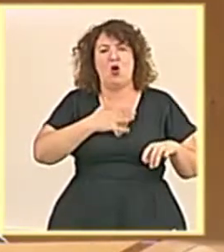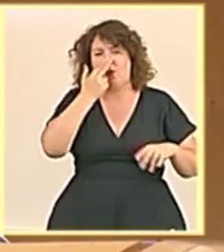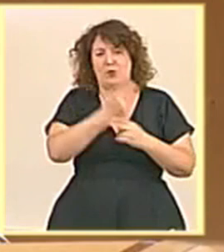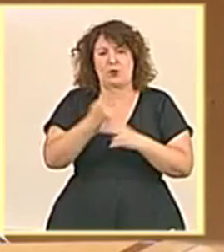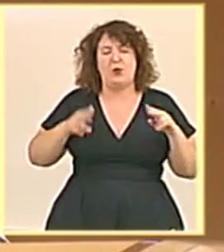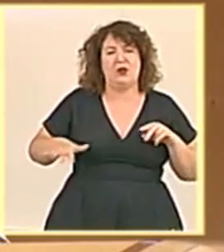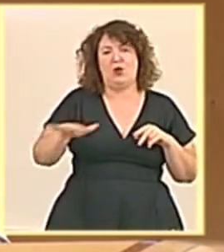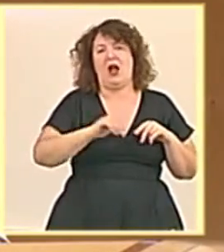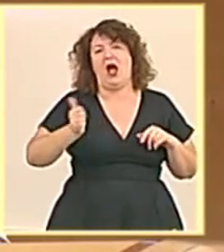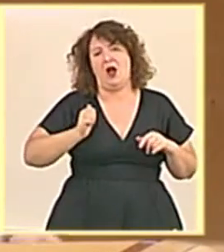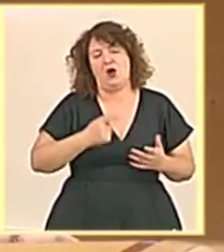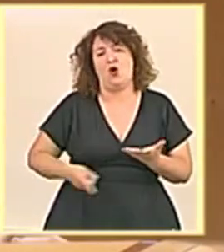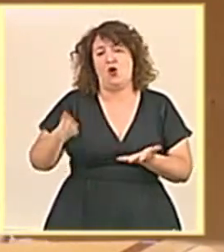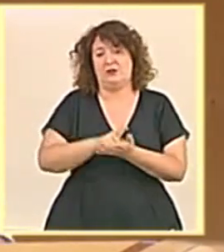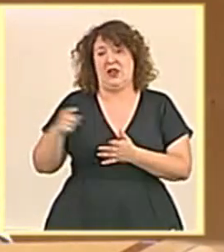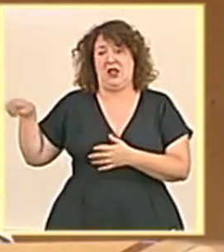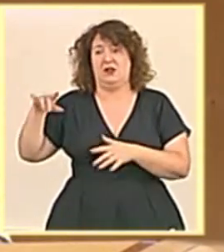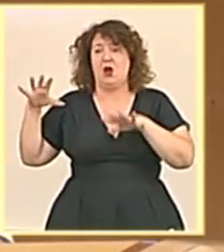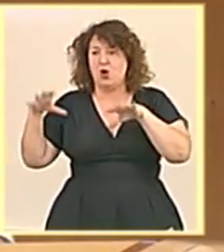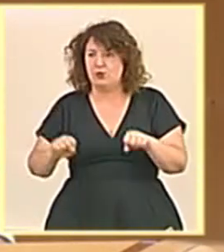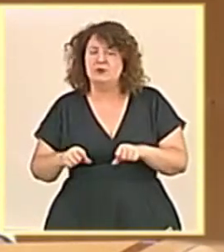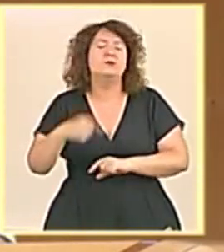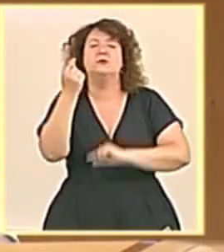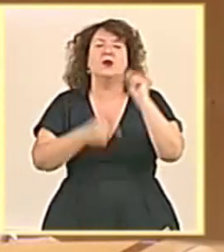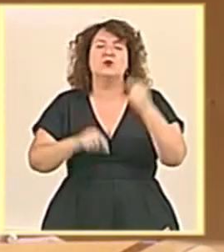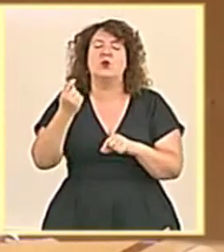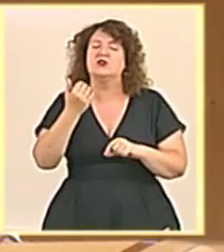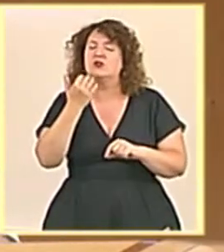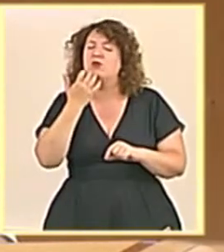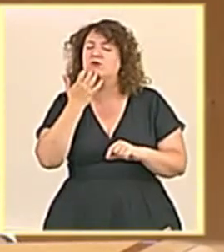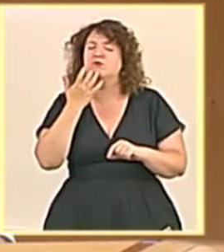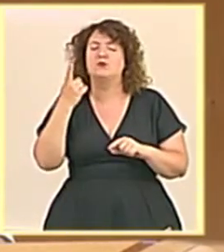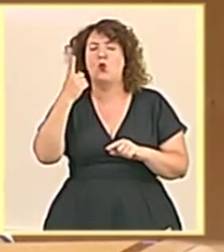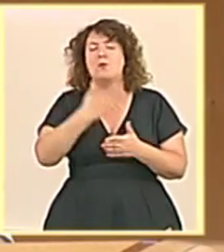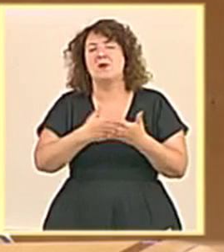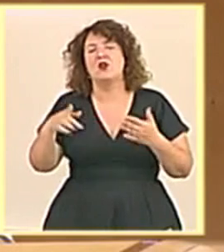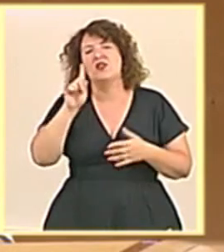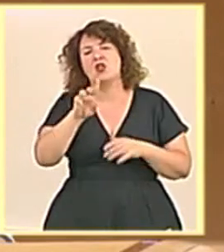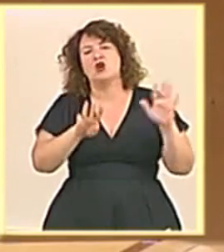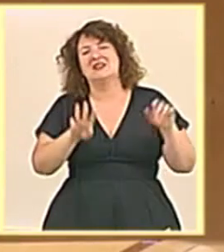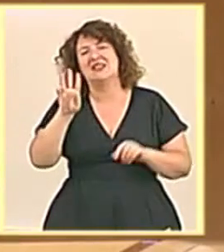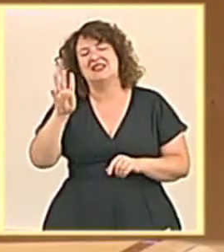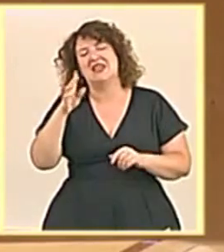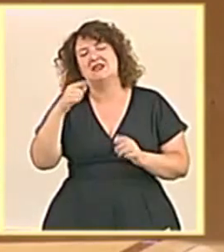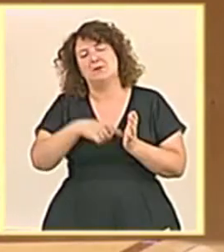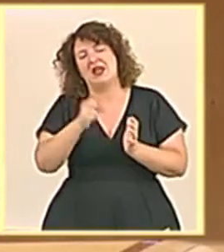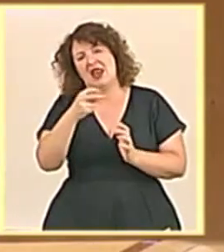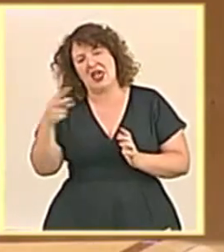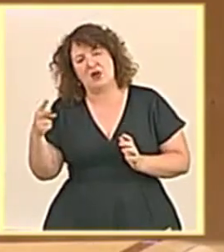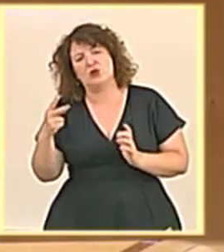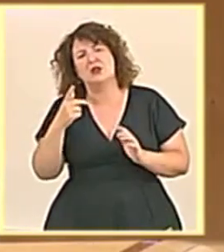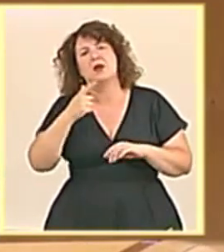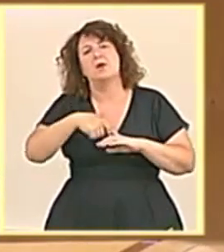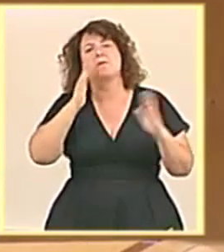público en estos momentos ocupados. Cuenta con un presupuesto base de licitación de 1.183.000 euros y un plazo de